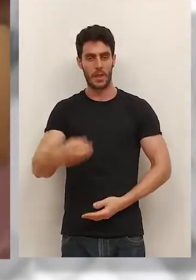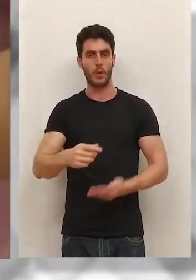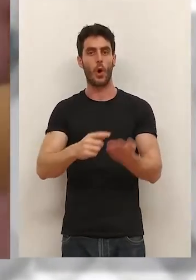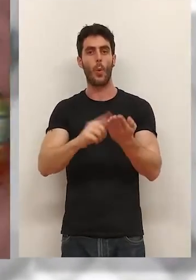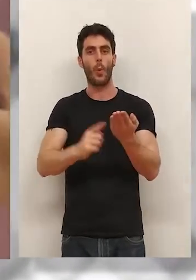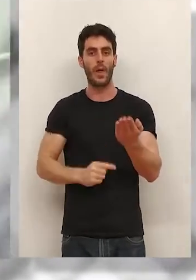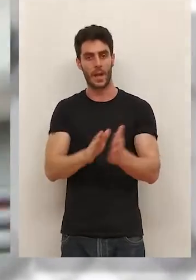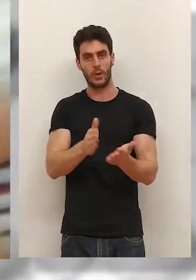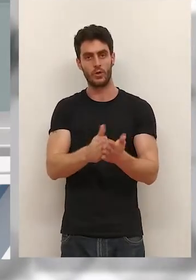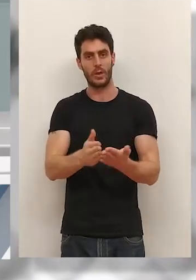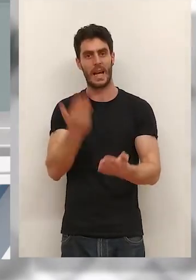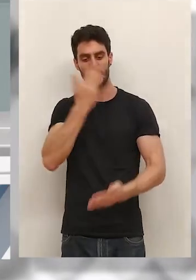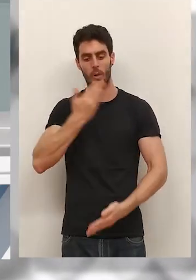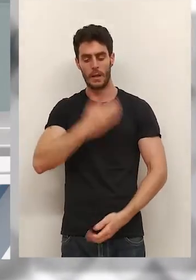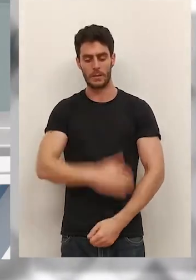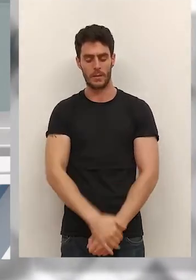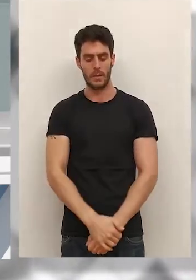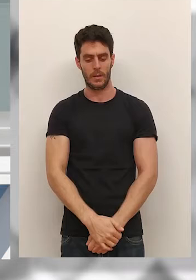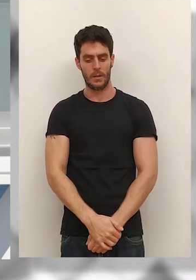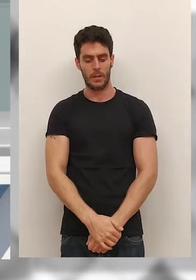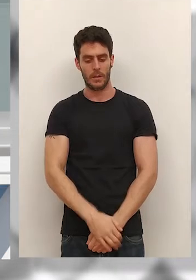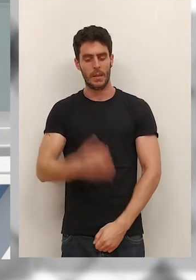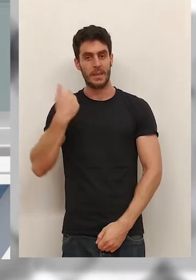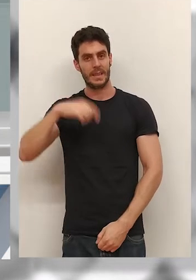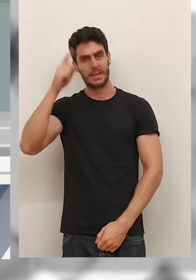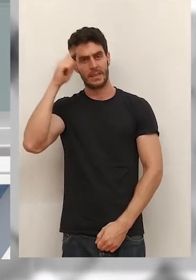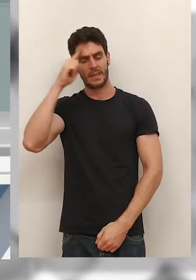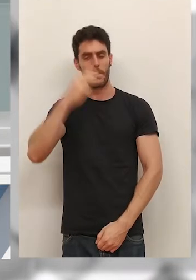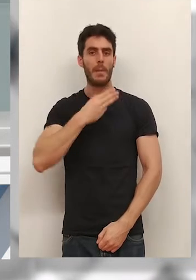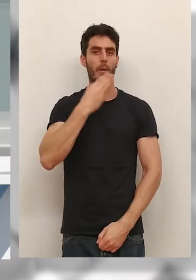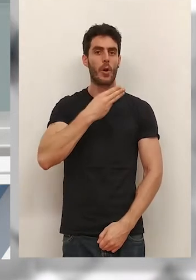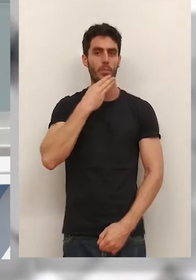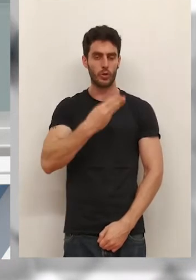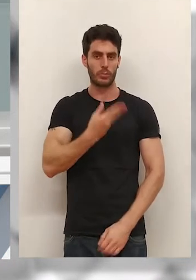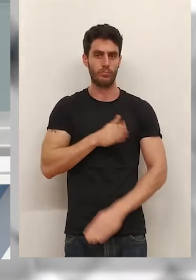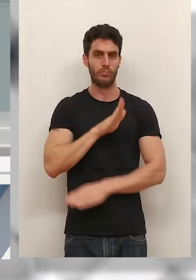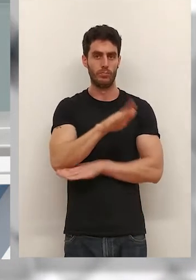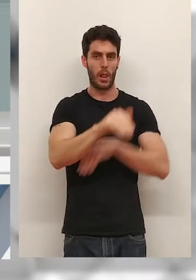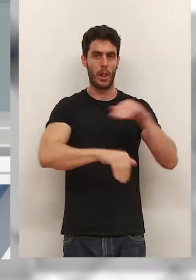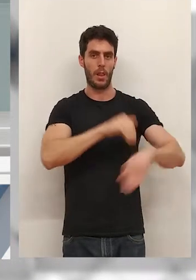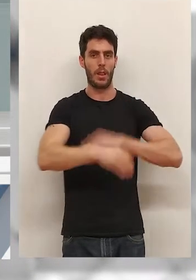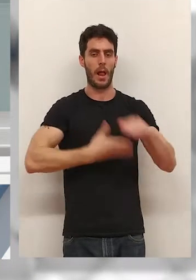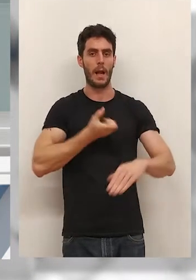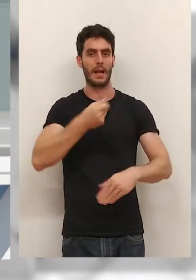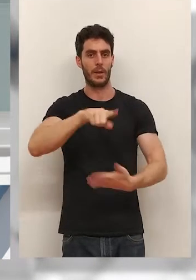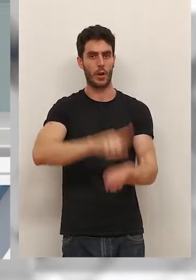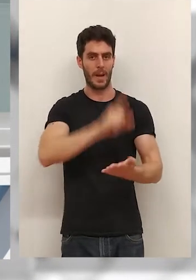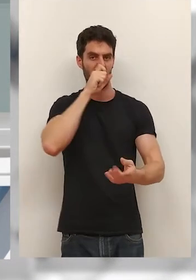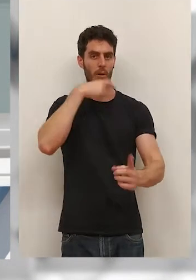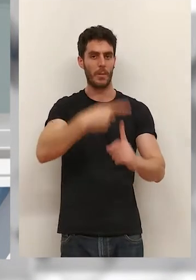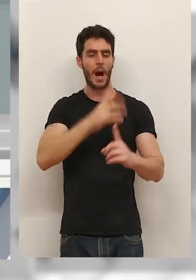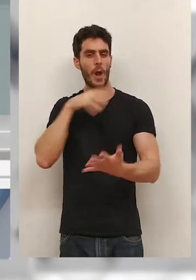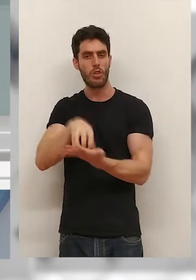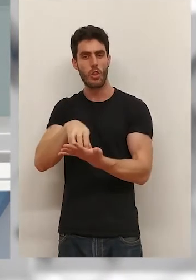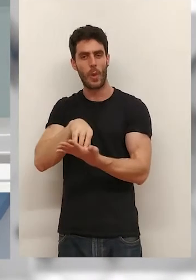escolares. Y una vez conocida la decisión de Pablo Hermoso de Mendoza de optar a la reelección como alcalde de Logroño, ahora las dudas